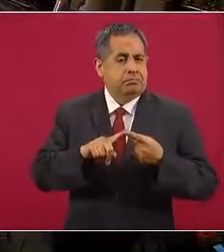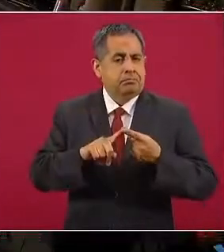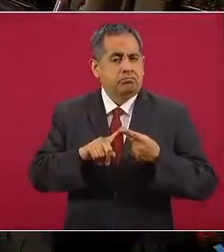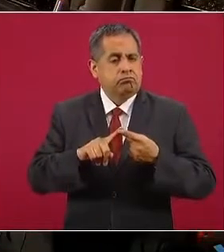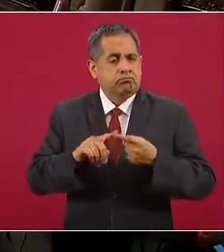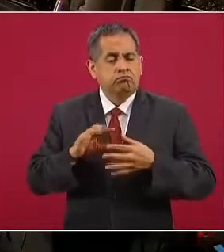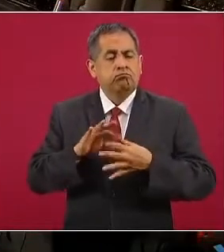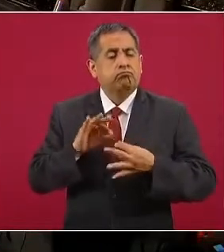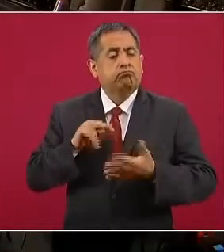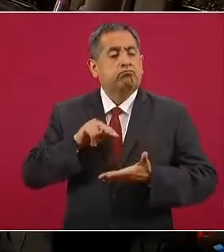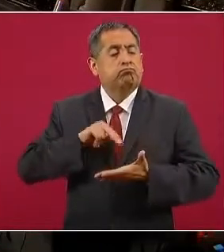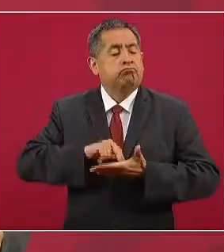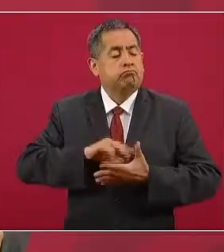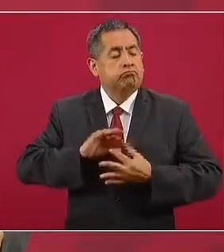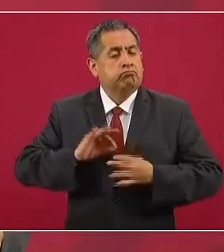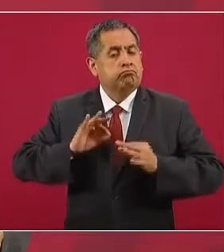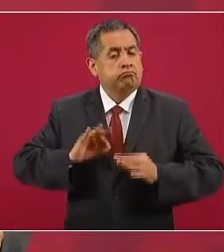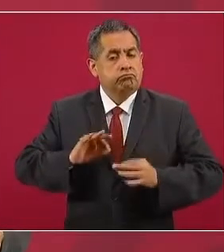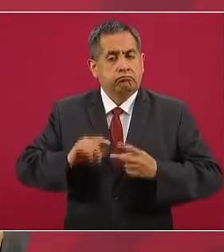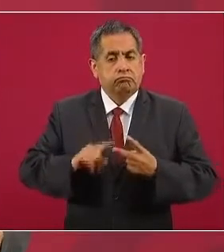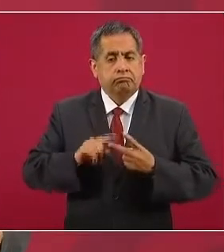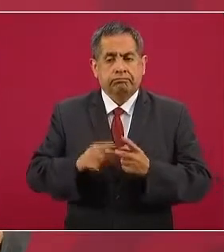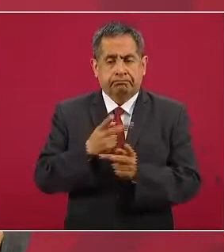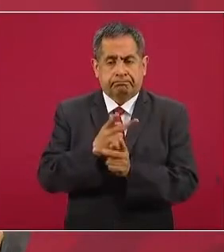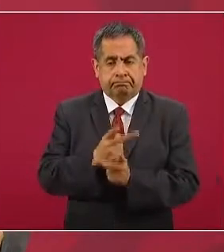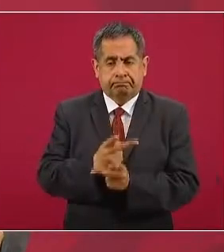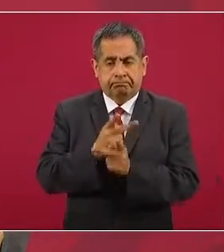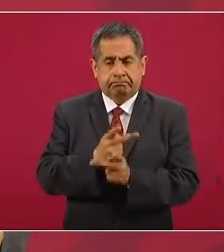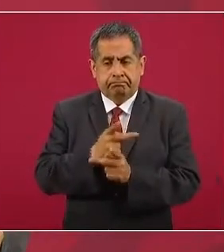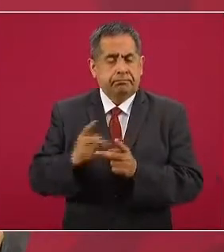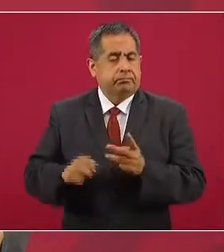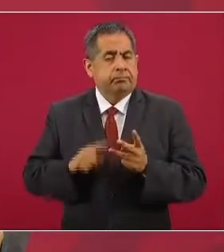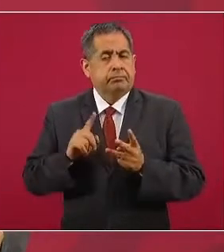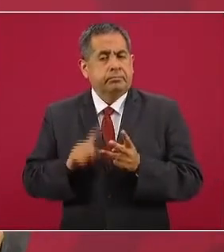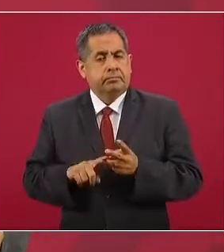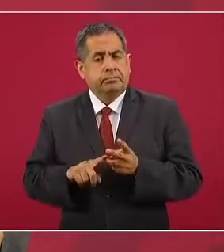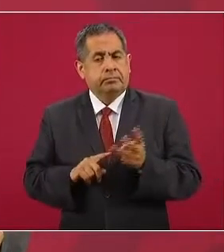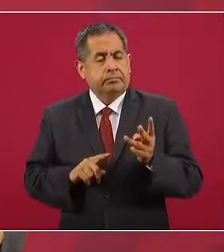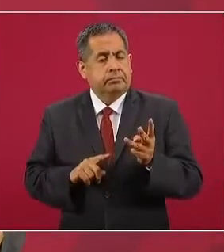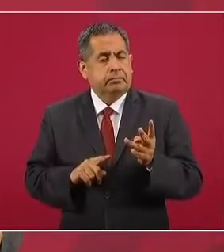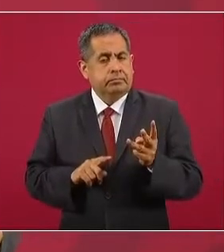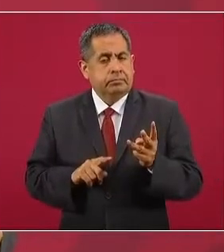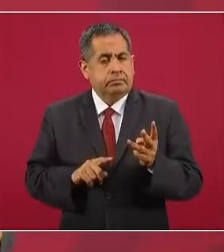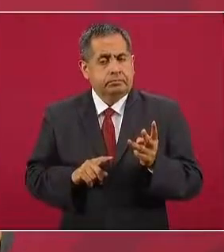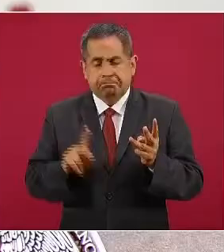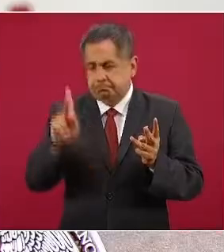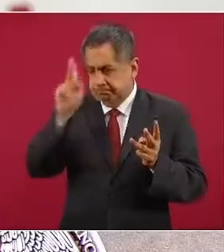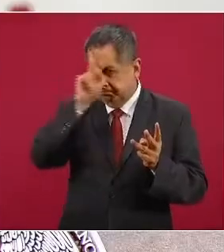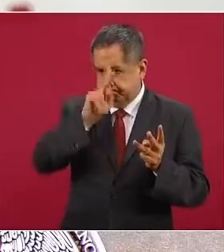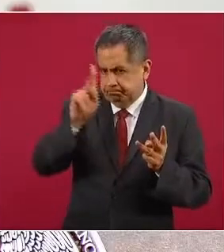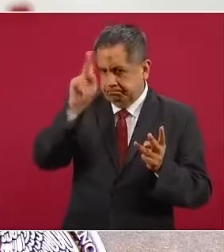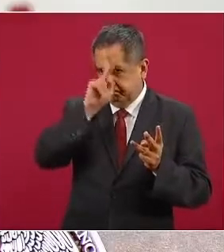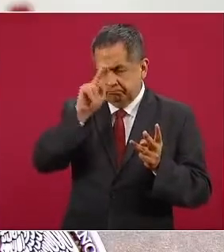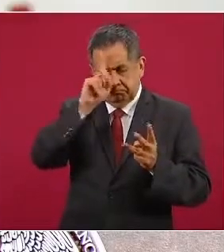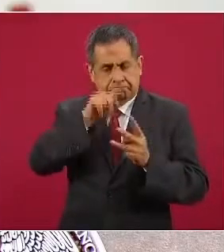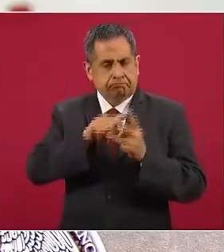paciencia y prudencia.